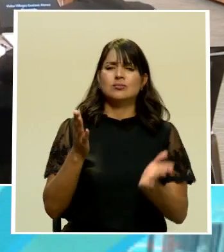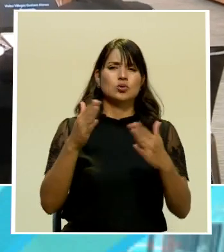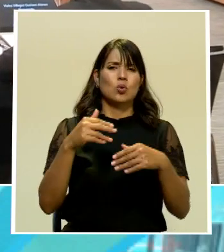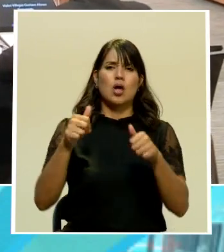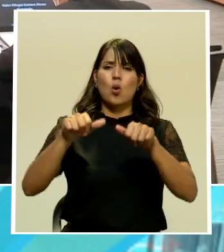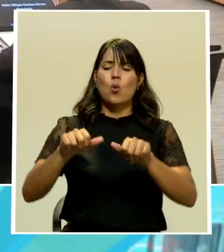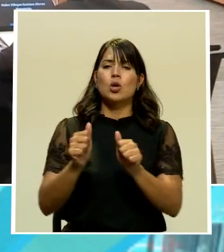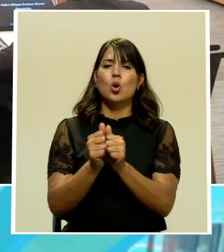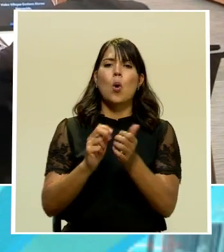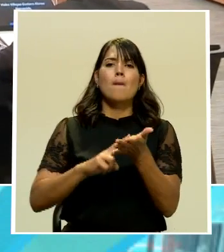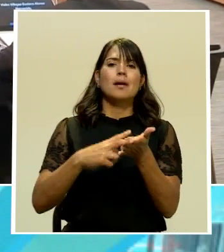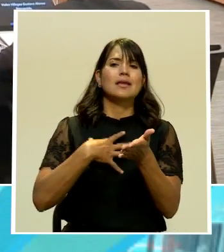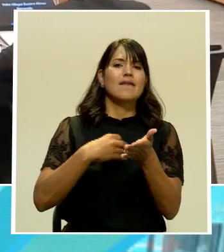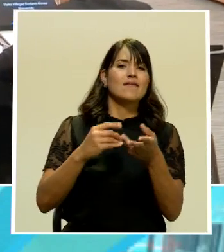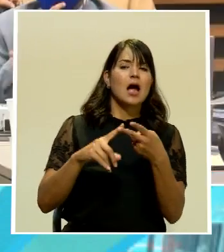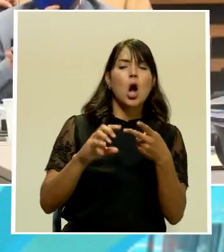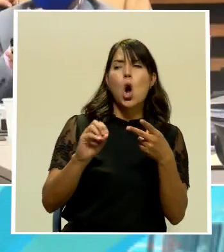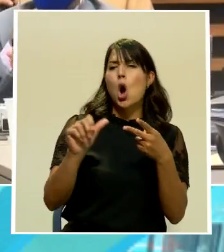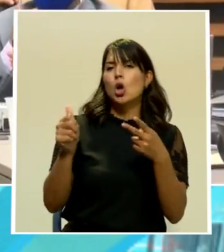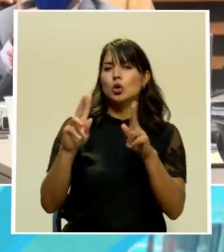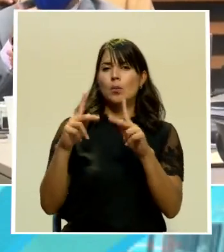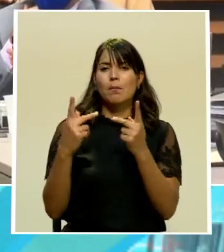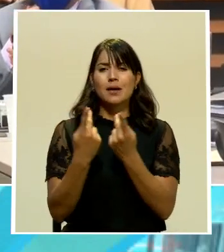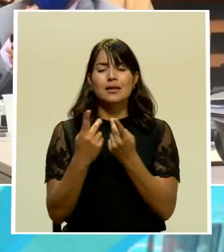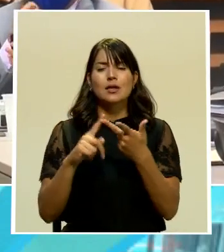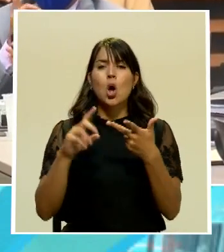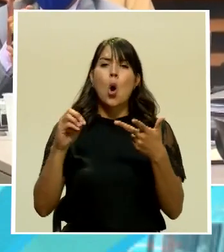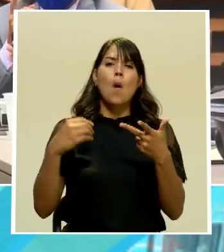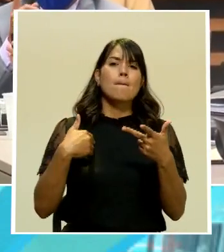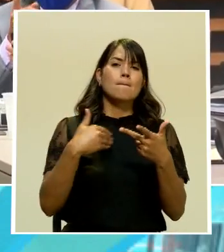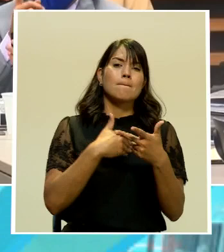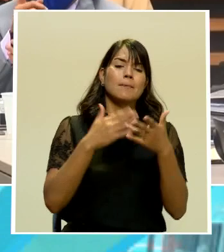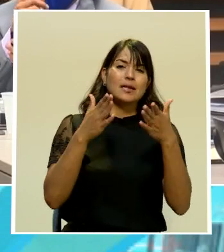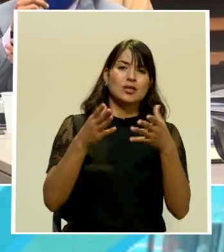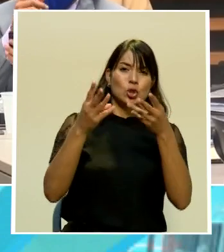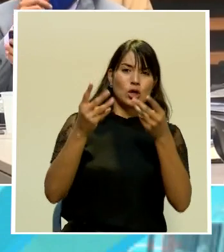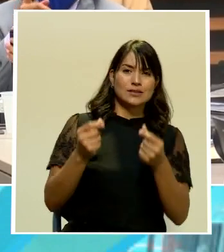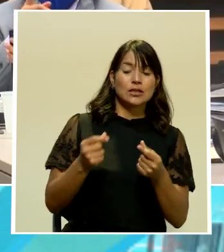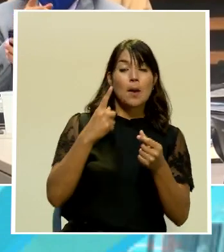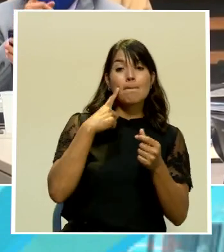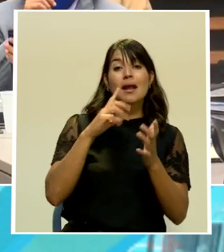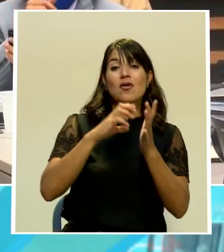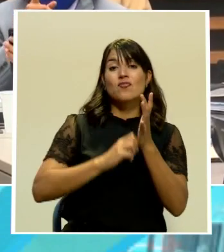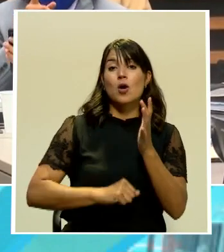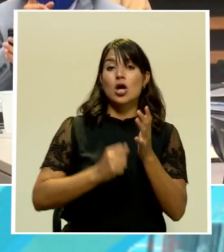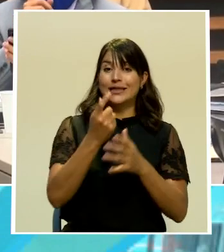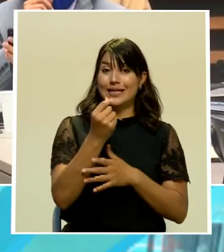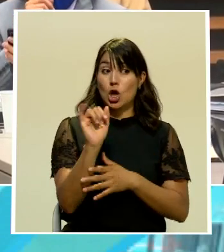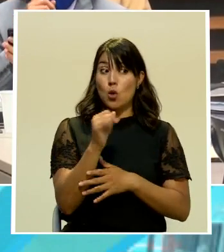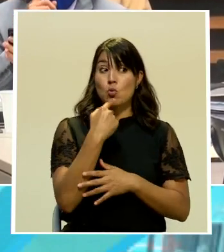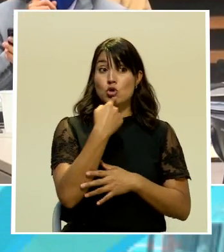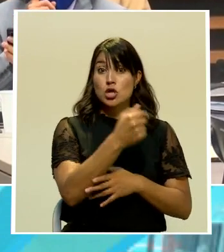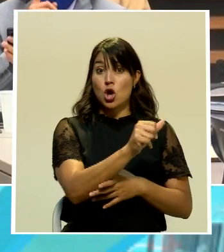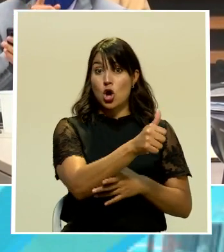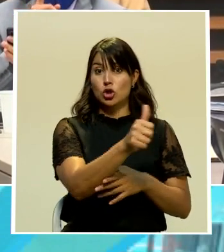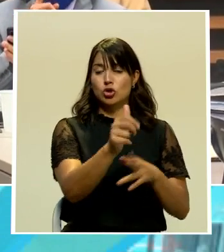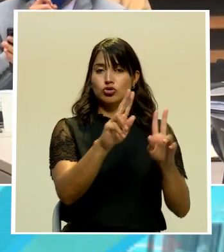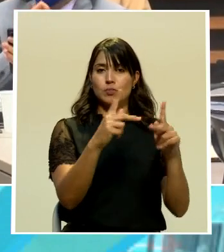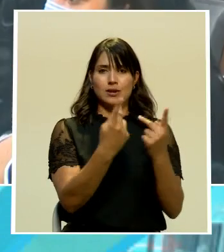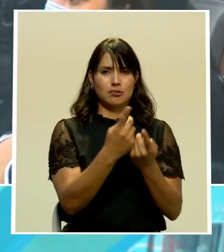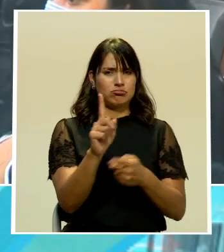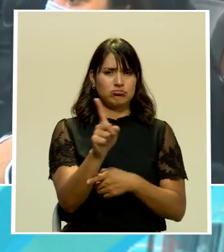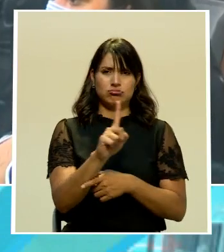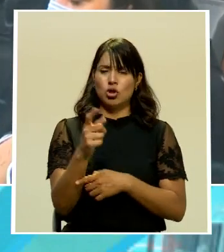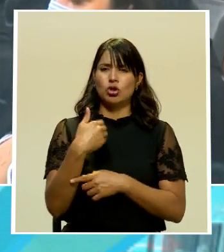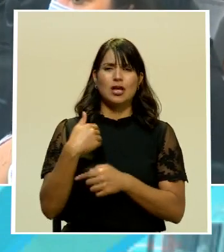Nacional, ni con la oposición, ni tampoco con el Ministro de Hacienda de hacer ese rebajo como lo planteó la oposición. Ella lo que explicaba también